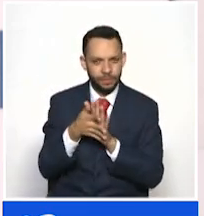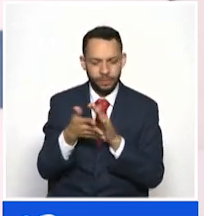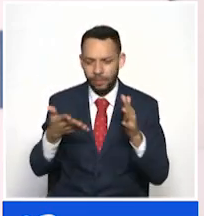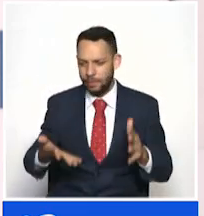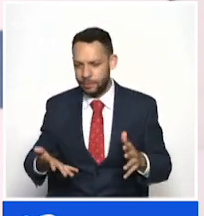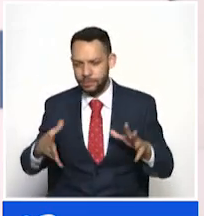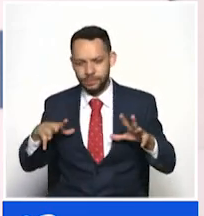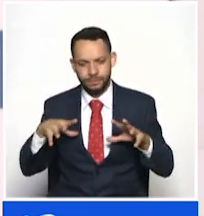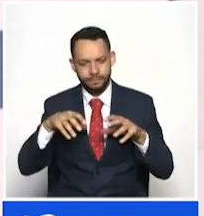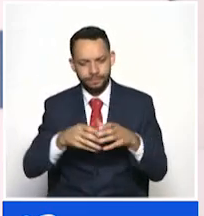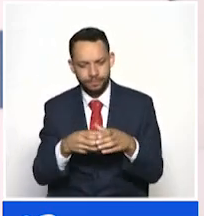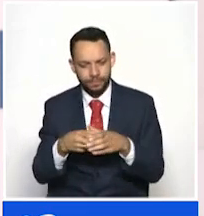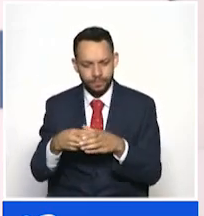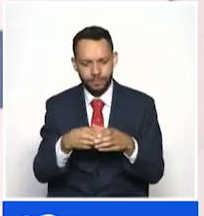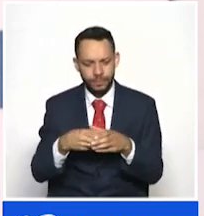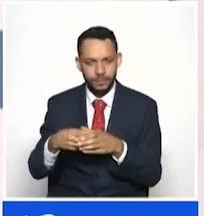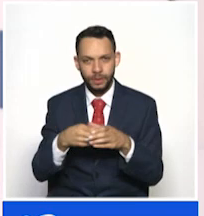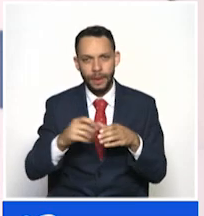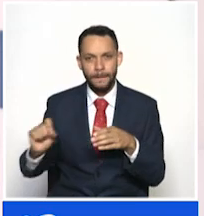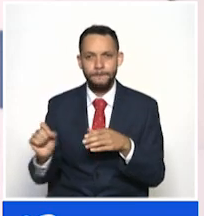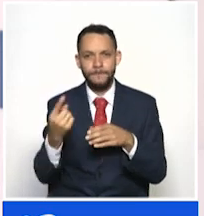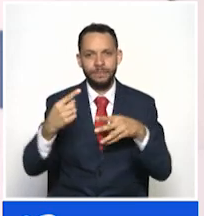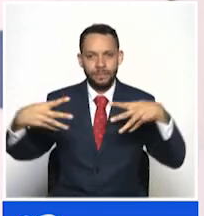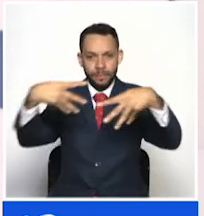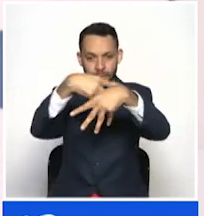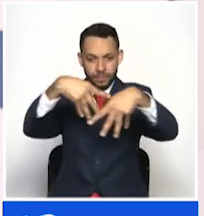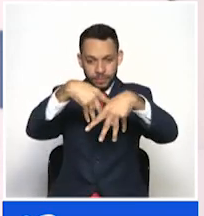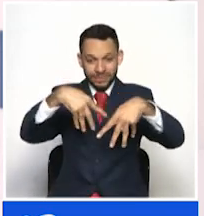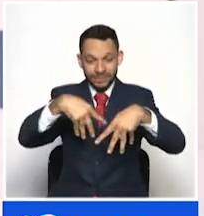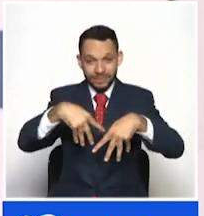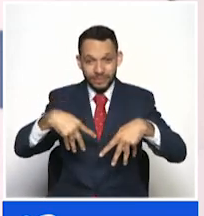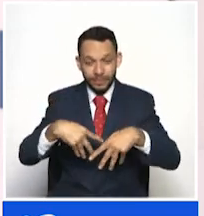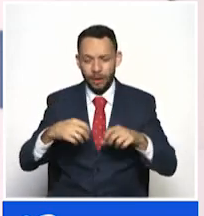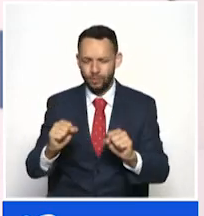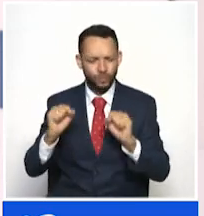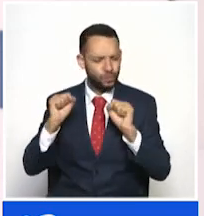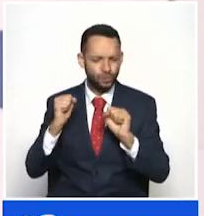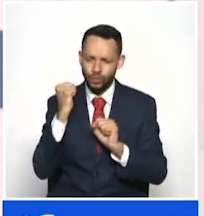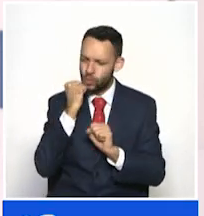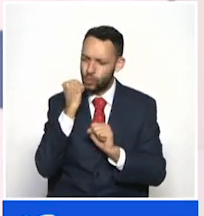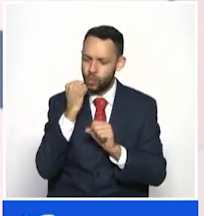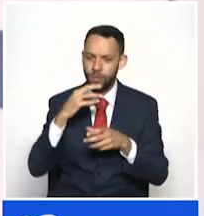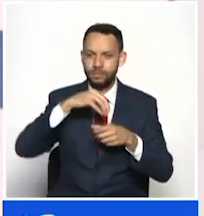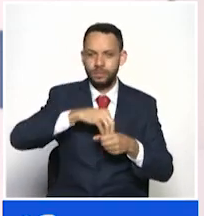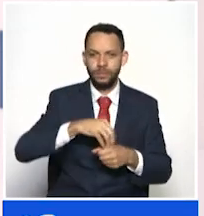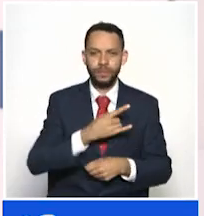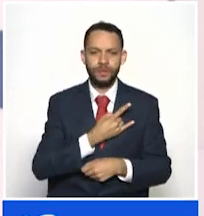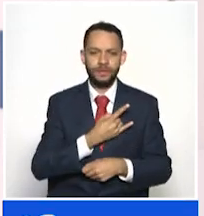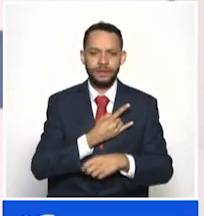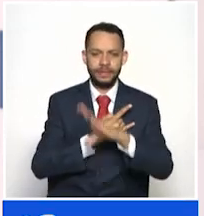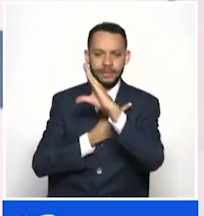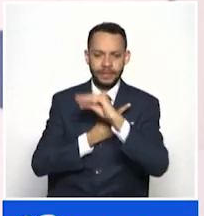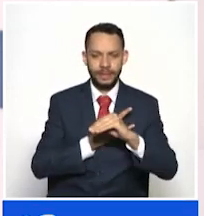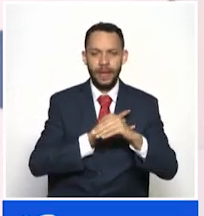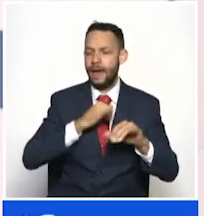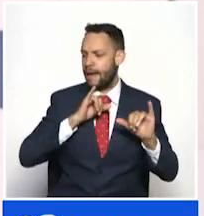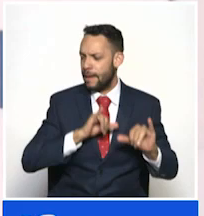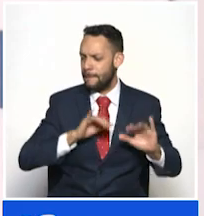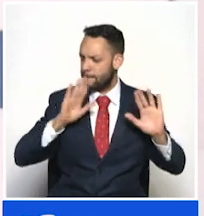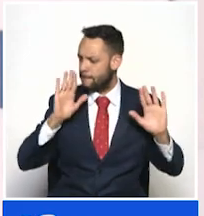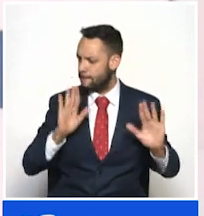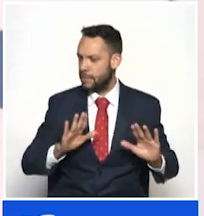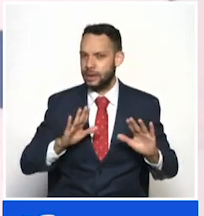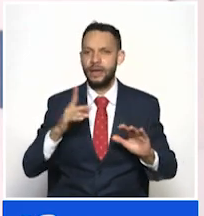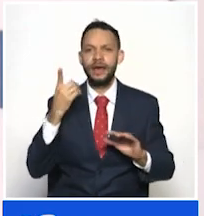integrantes de la denominada primera línea que permanecían en resistencia dentro de la Universidad del Quindío en medio del paro nacional se